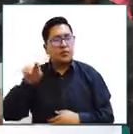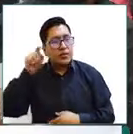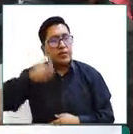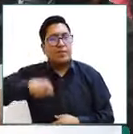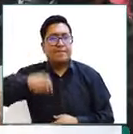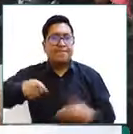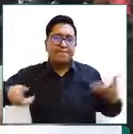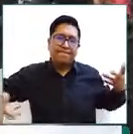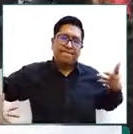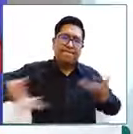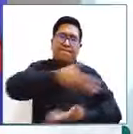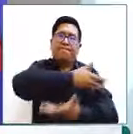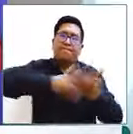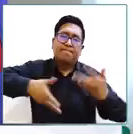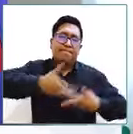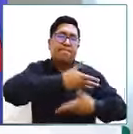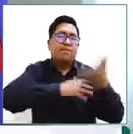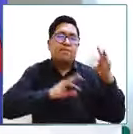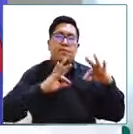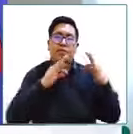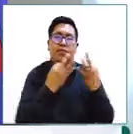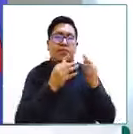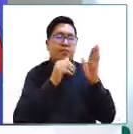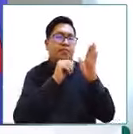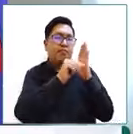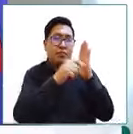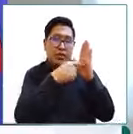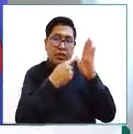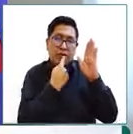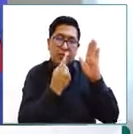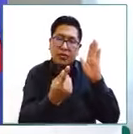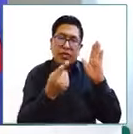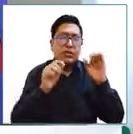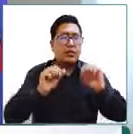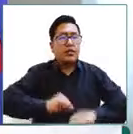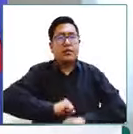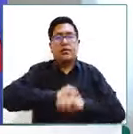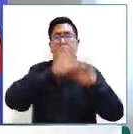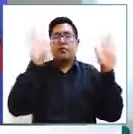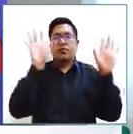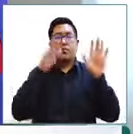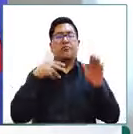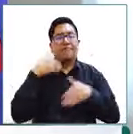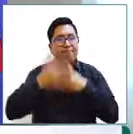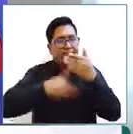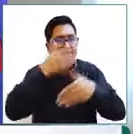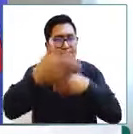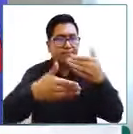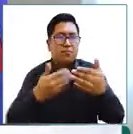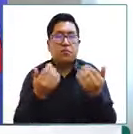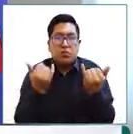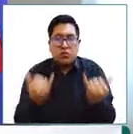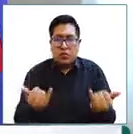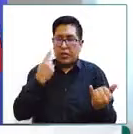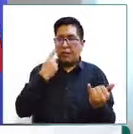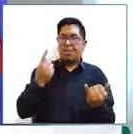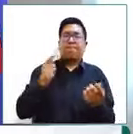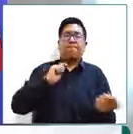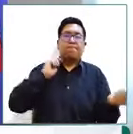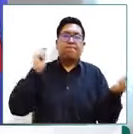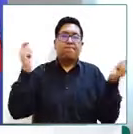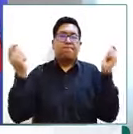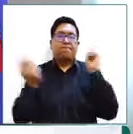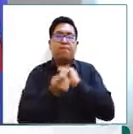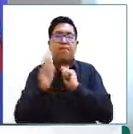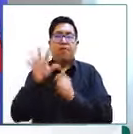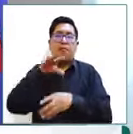y relacionamiento con la familia, al título de que estamos trabajando en el proceso de adaptación del niño al centro de